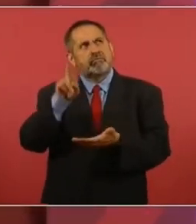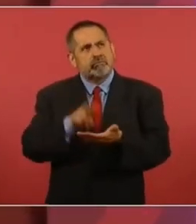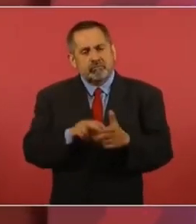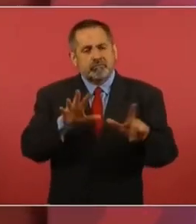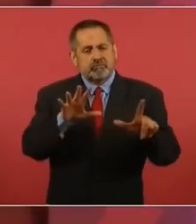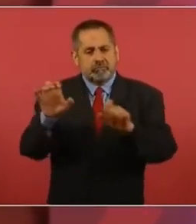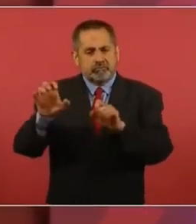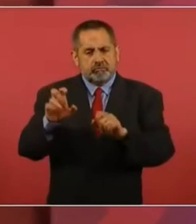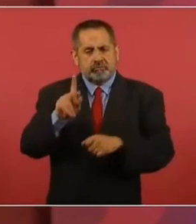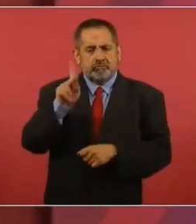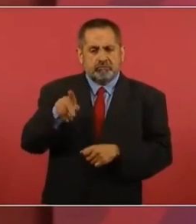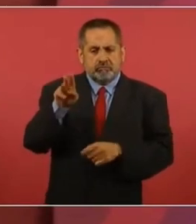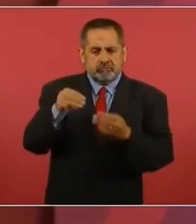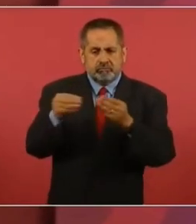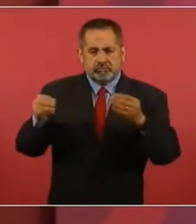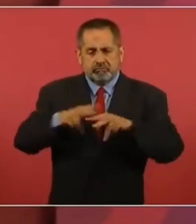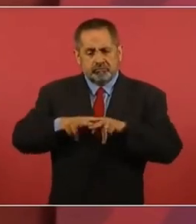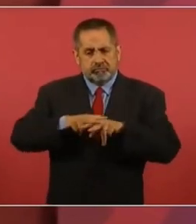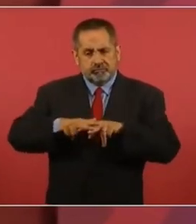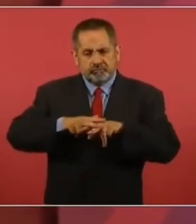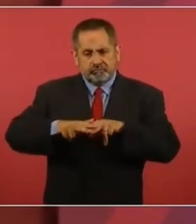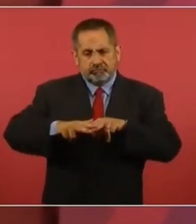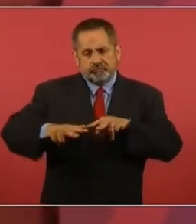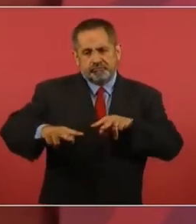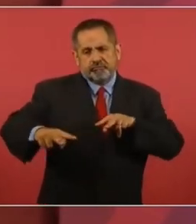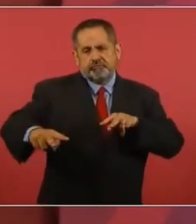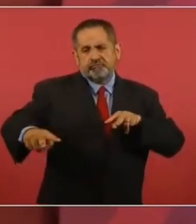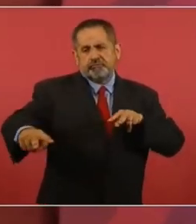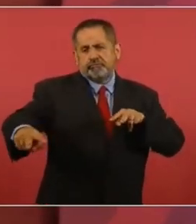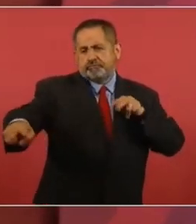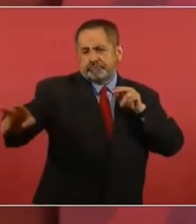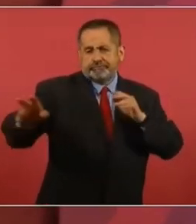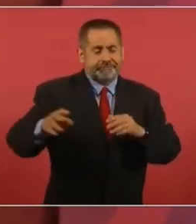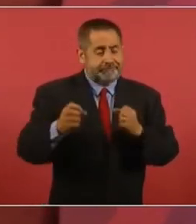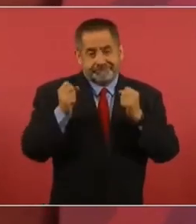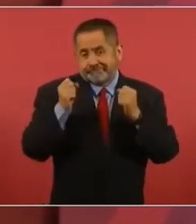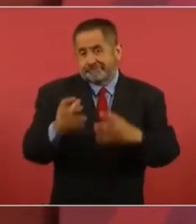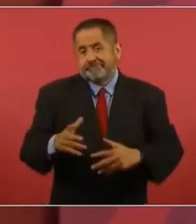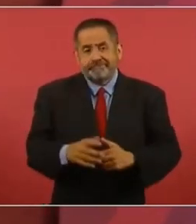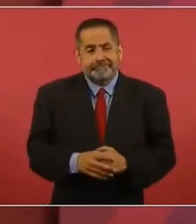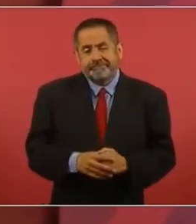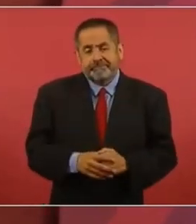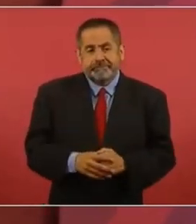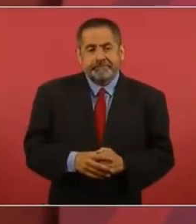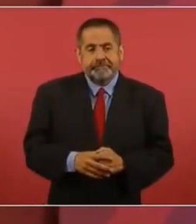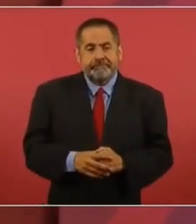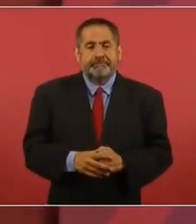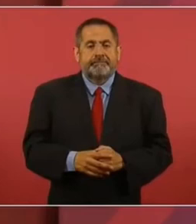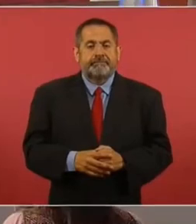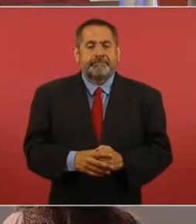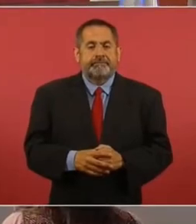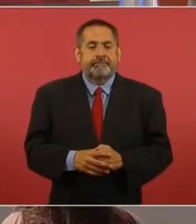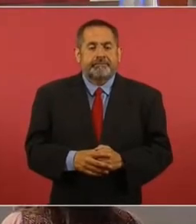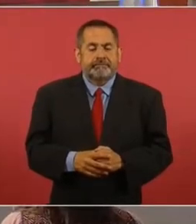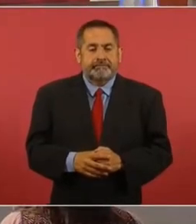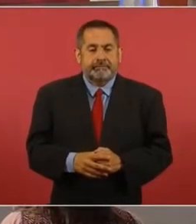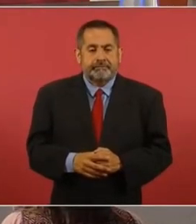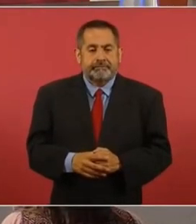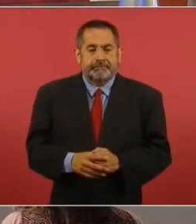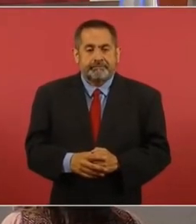kilómetros de vía ferrocarril. Es bastante. Va a quedar